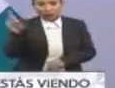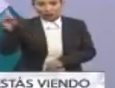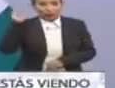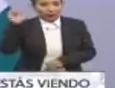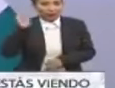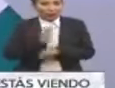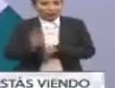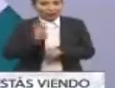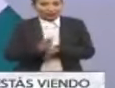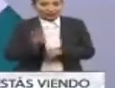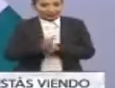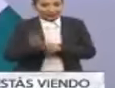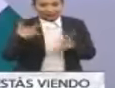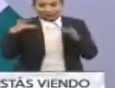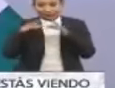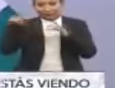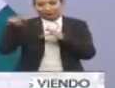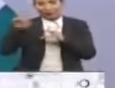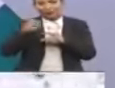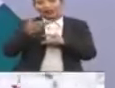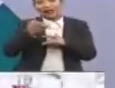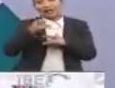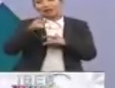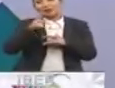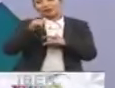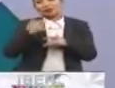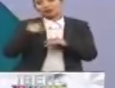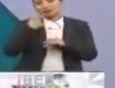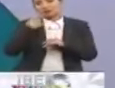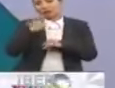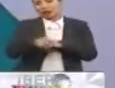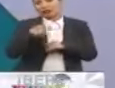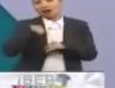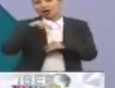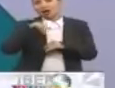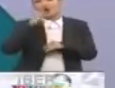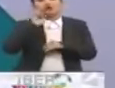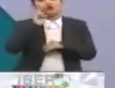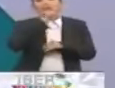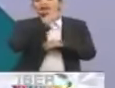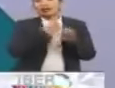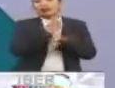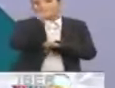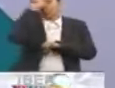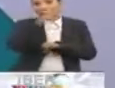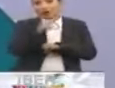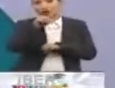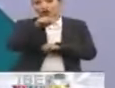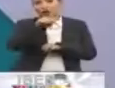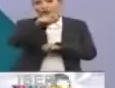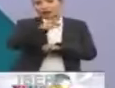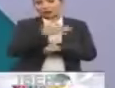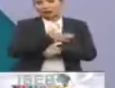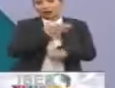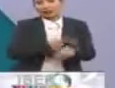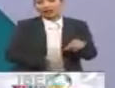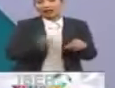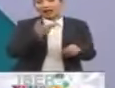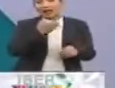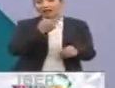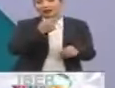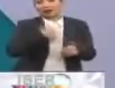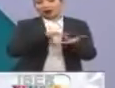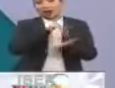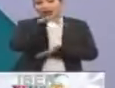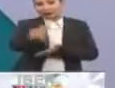domingo en Brasil, nos enlazamos con Heriberto Araujo, el ex corresponsal de la Agencia de Noticias del Estado Mexicano. Muy buenas tardes Heriberto, muchas